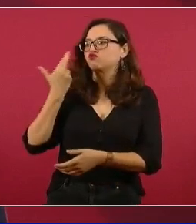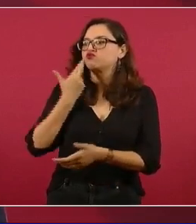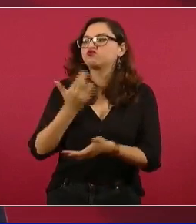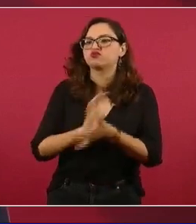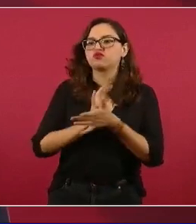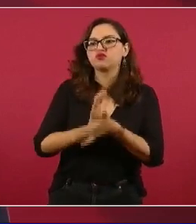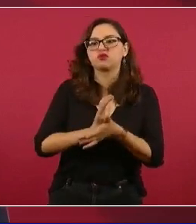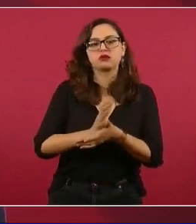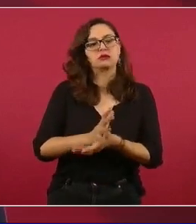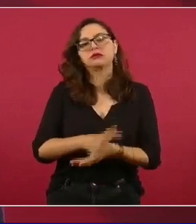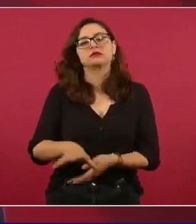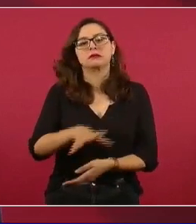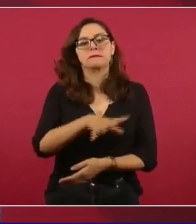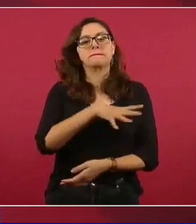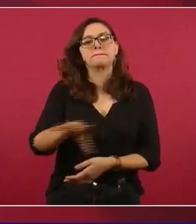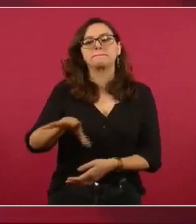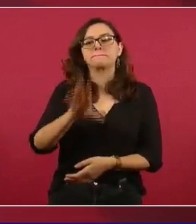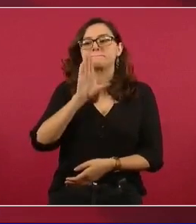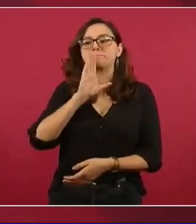no lo estaba.